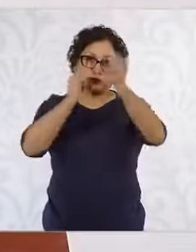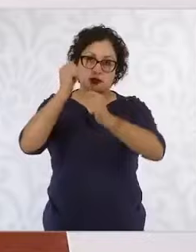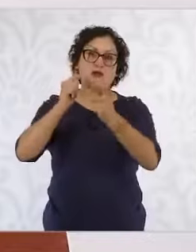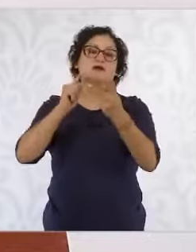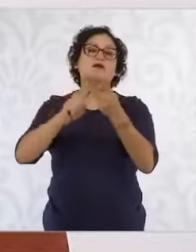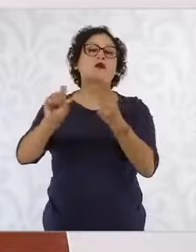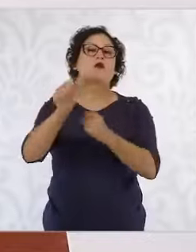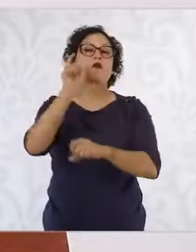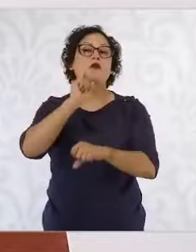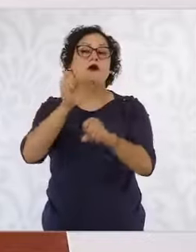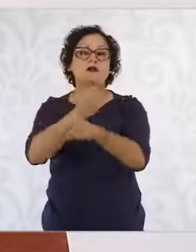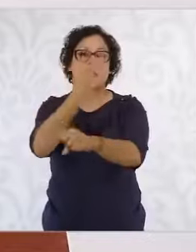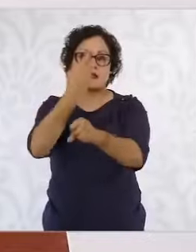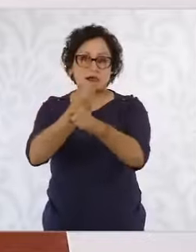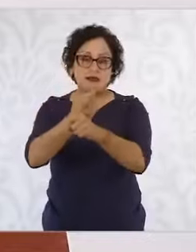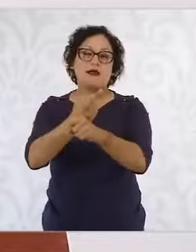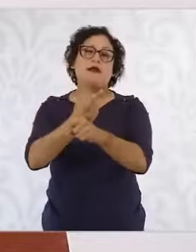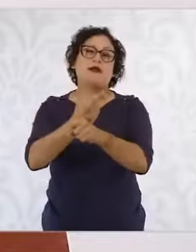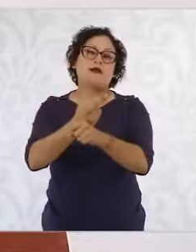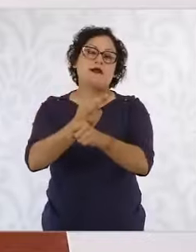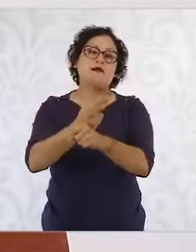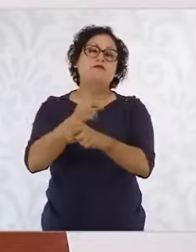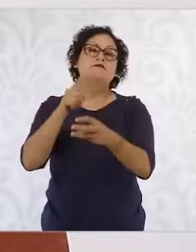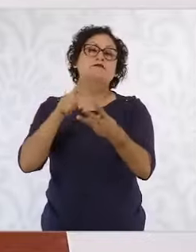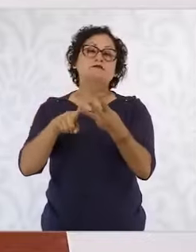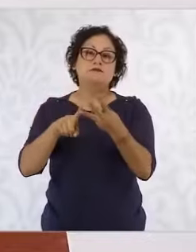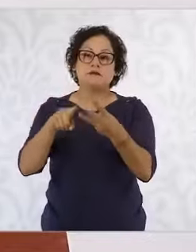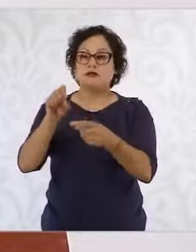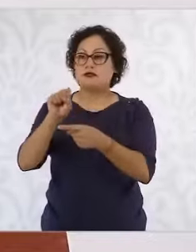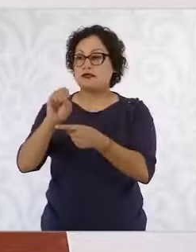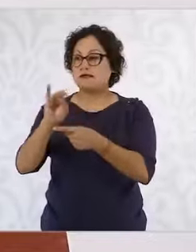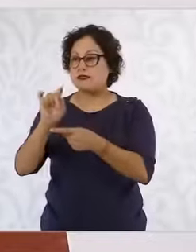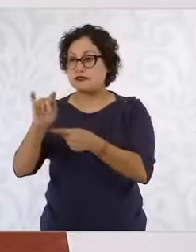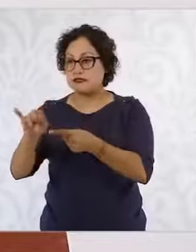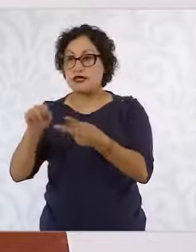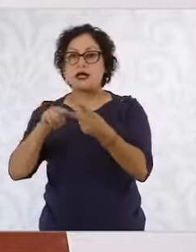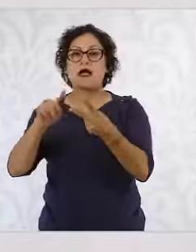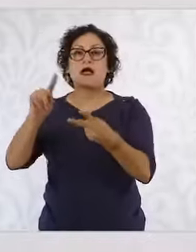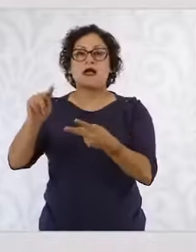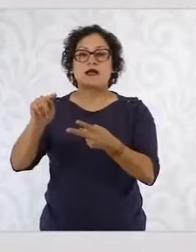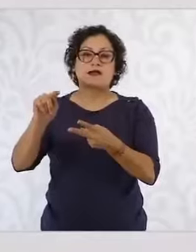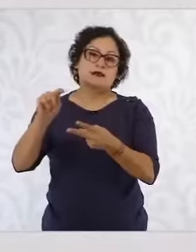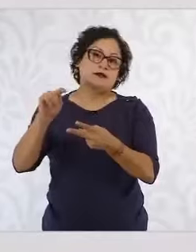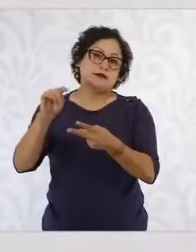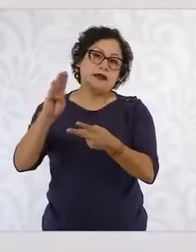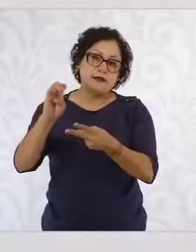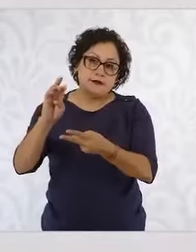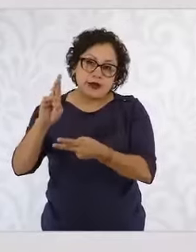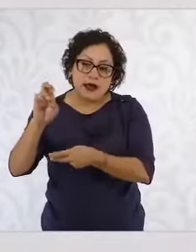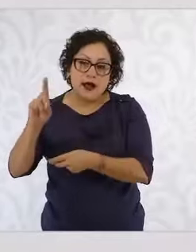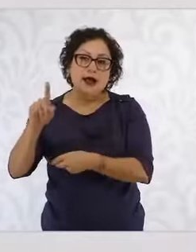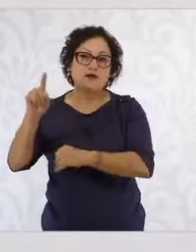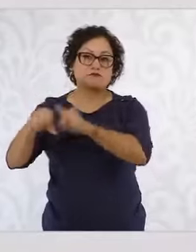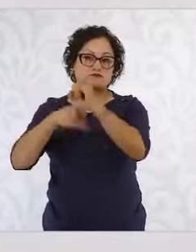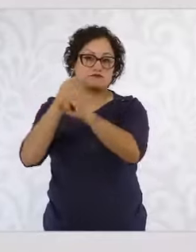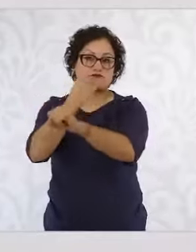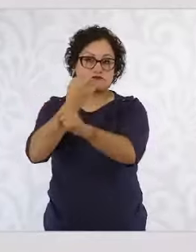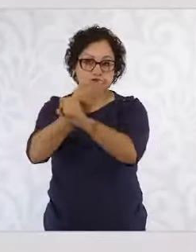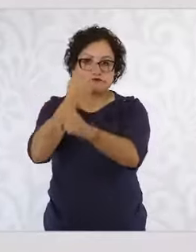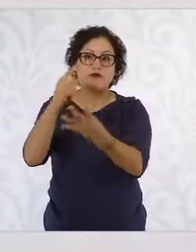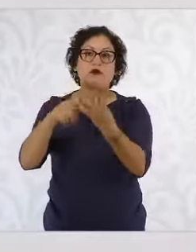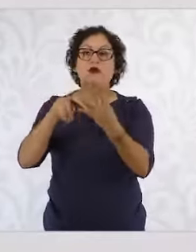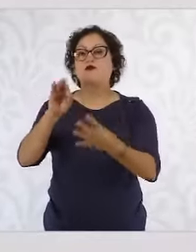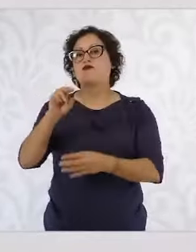secretaria de Turismo, Marcelo Ebrard y Lindia de Fonatur, en donde van a estar